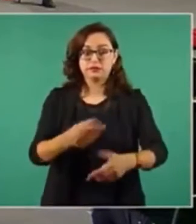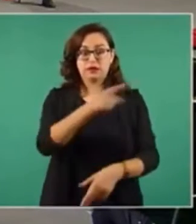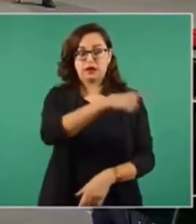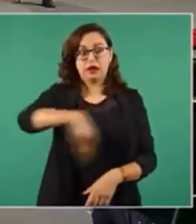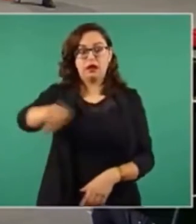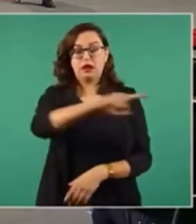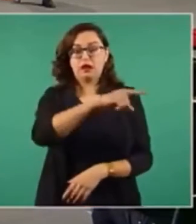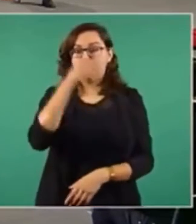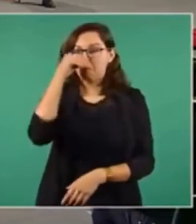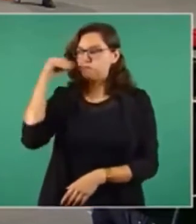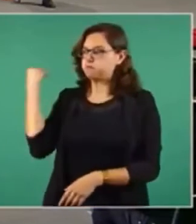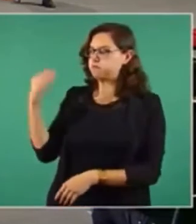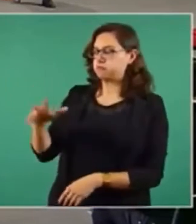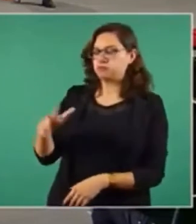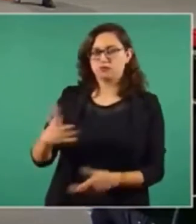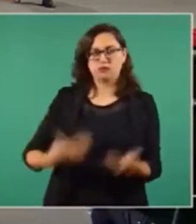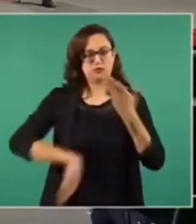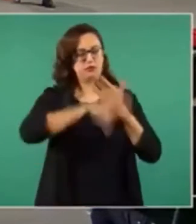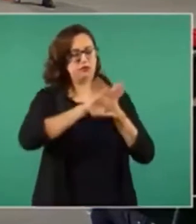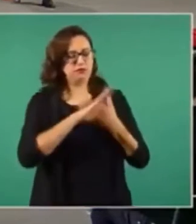porque es el mundo al revés